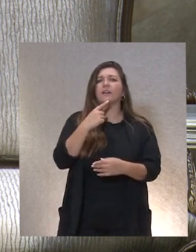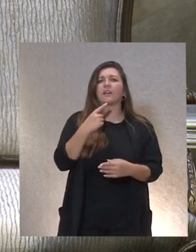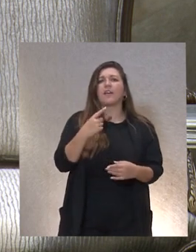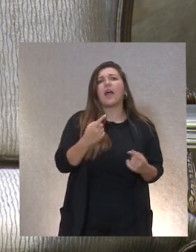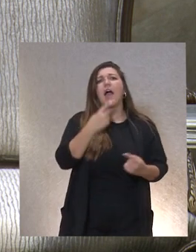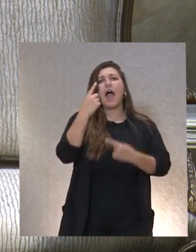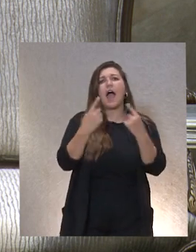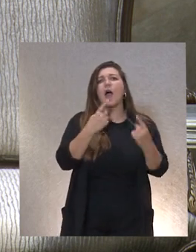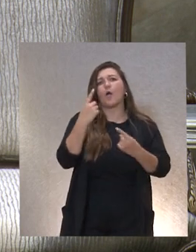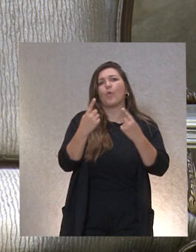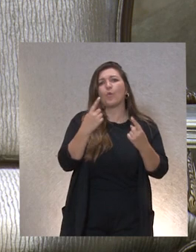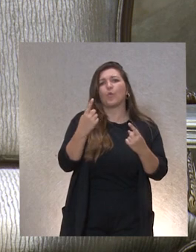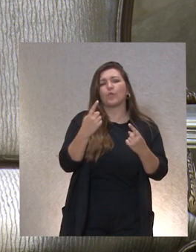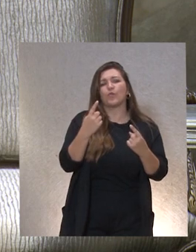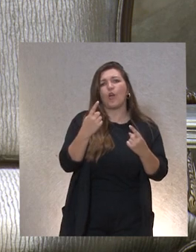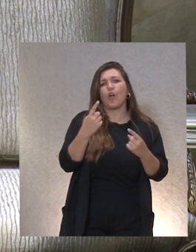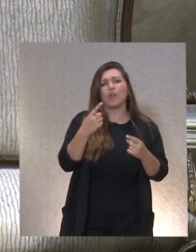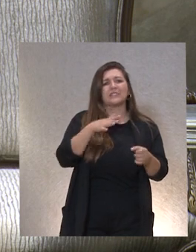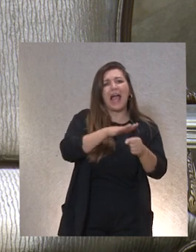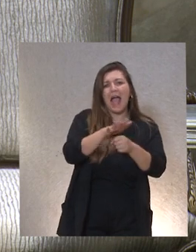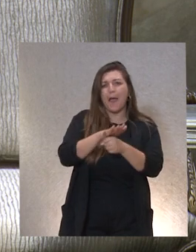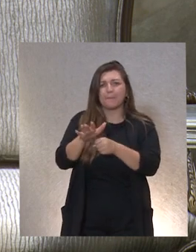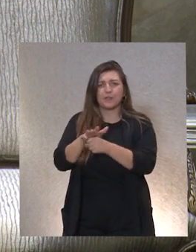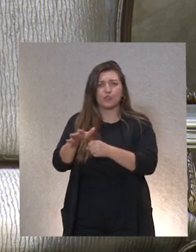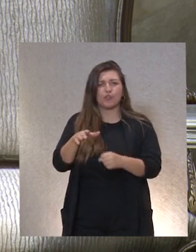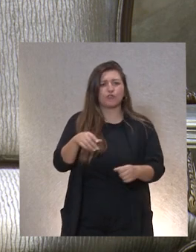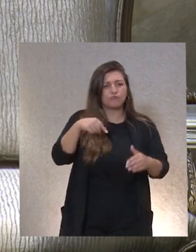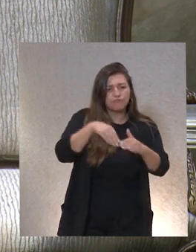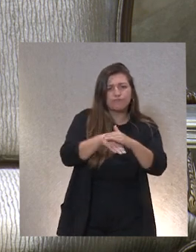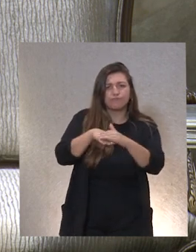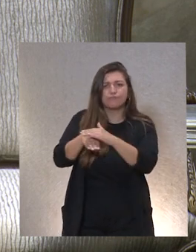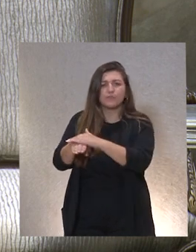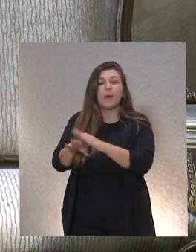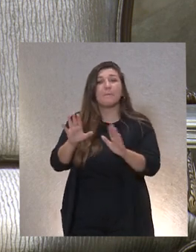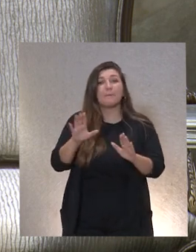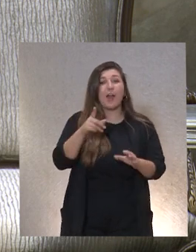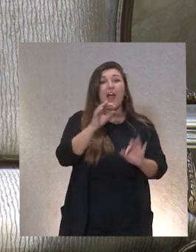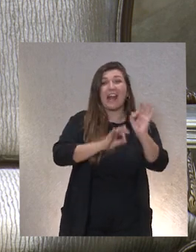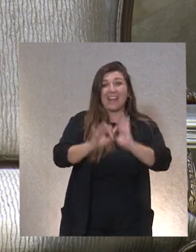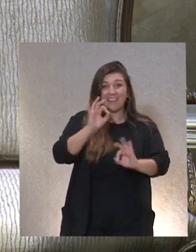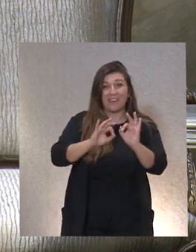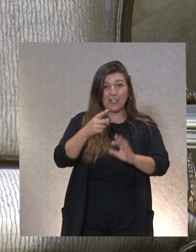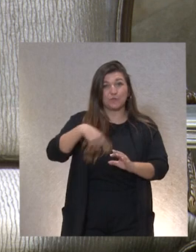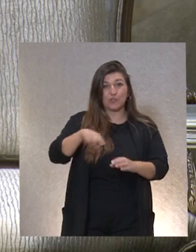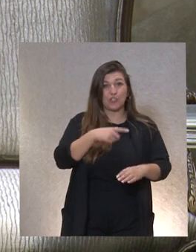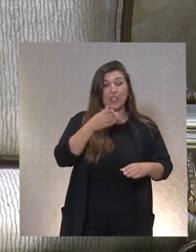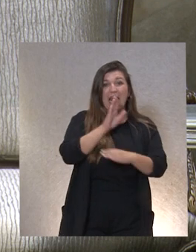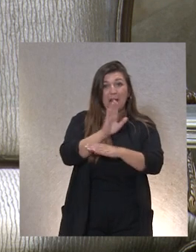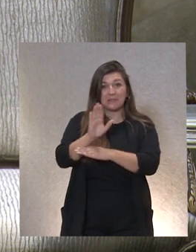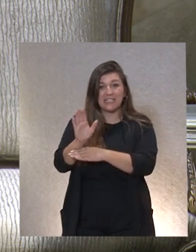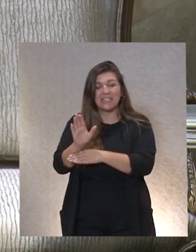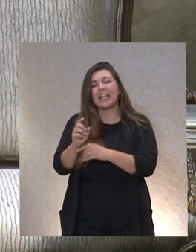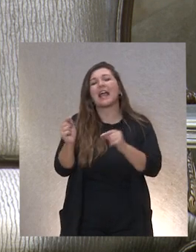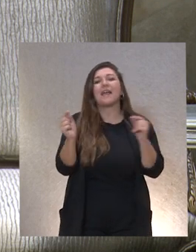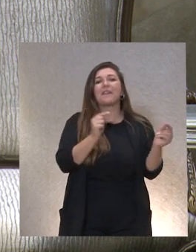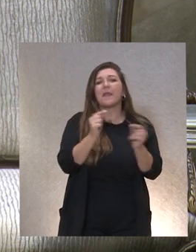ya mucho más amplios de la sociedad. Pero para las organizaciones que ustedes están representando, el debate sobre las